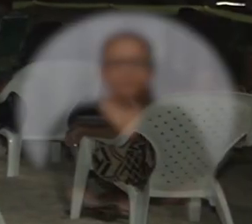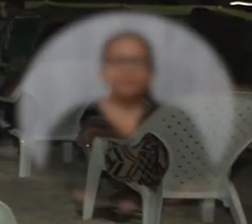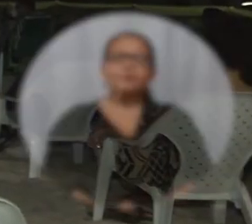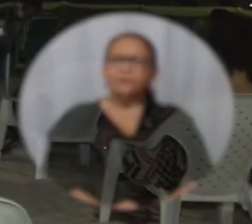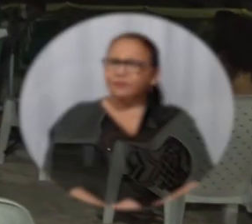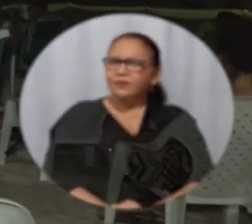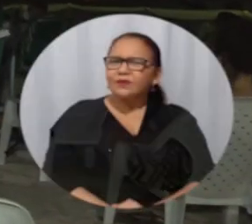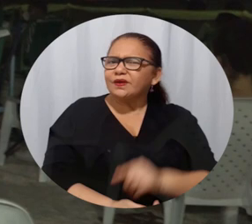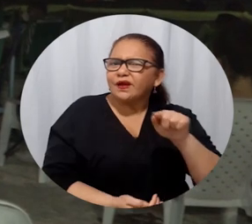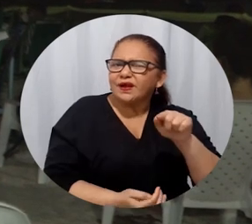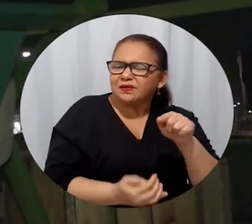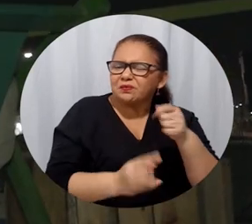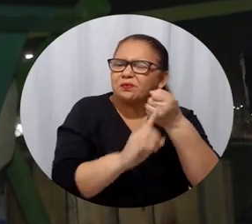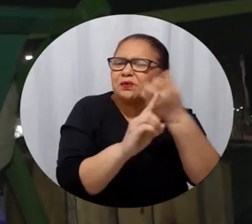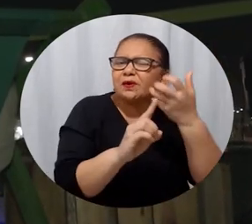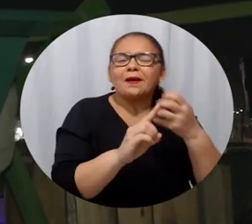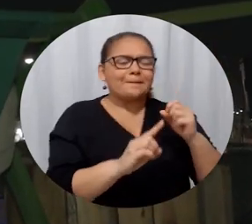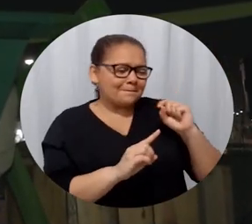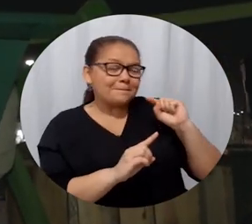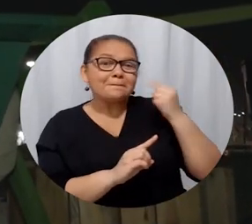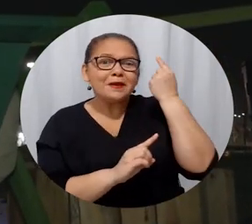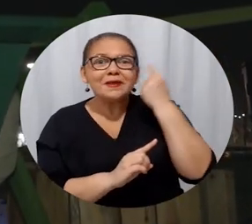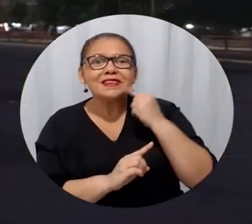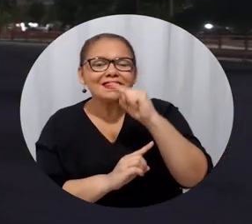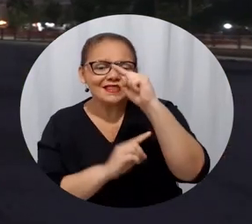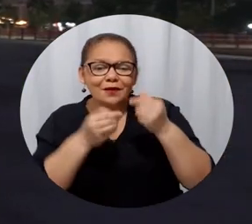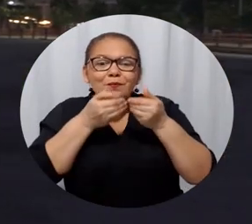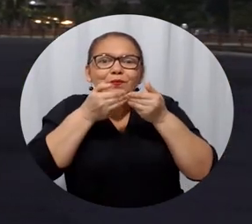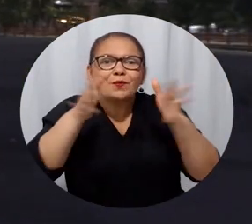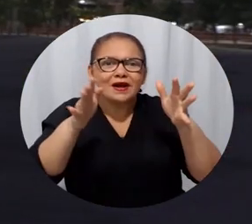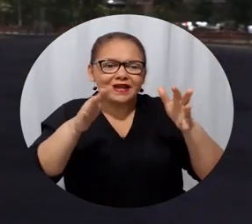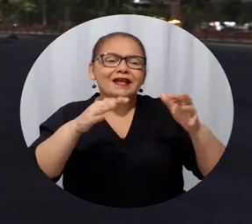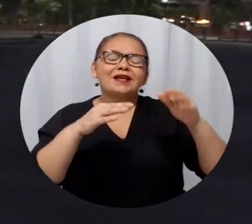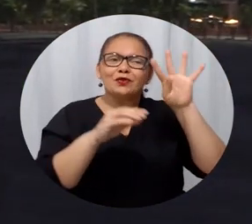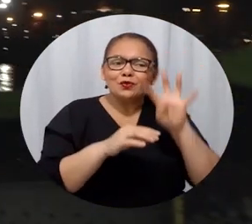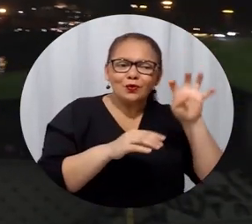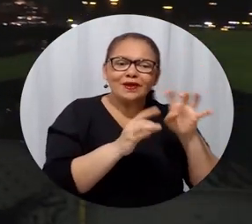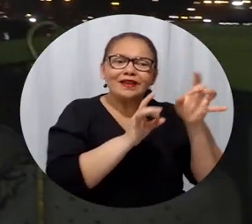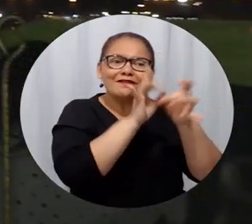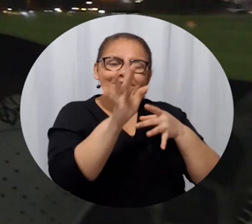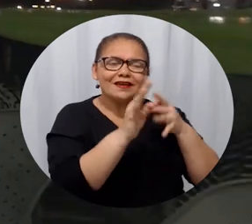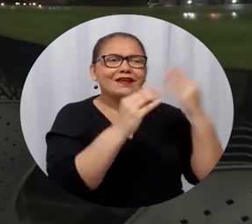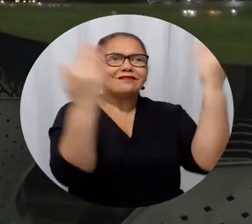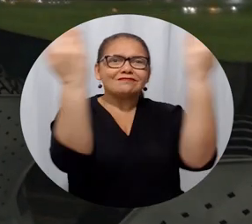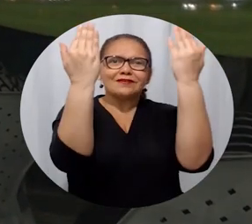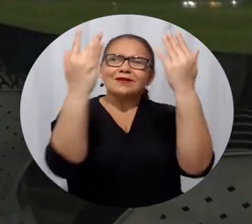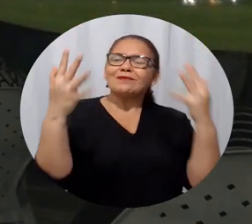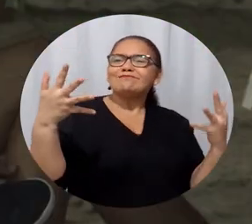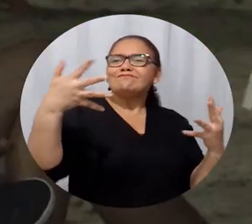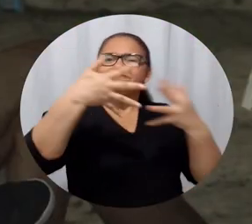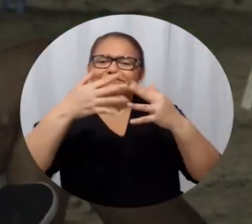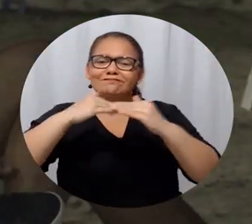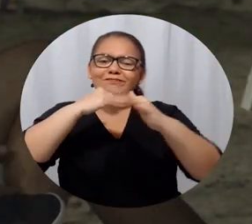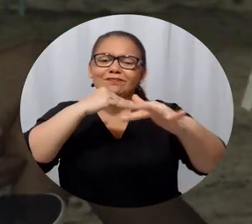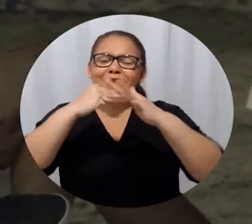Se trató de la sección principal de la novena edición del Festival Cine al Mar, denominada Entre Mares, la cual fue organizada por una graduada y